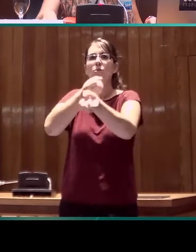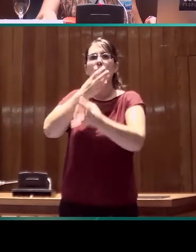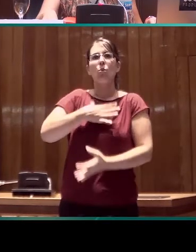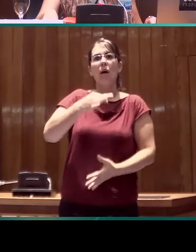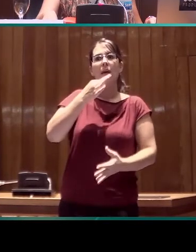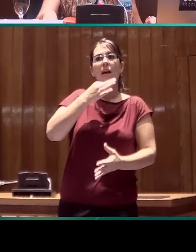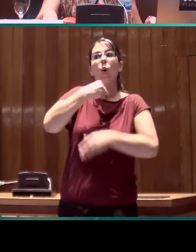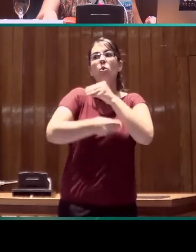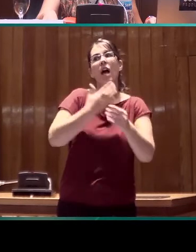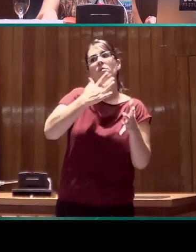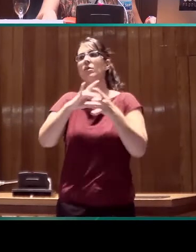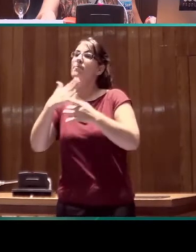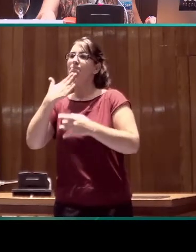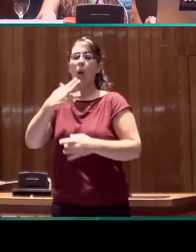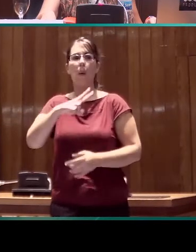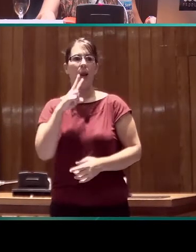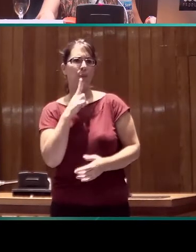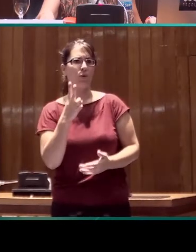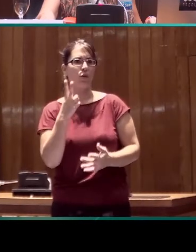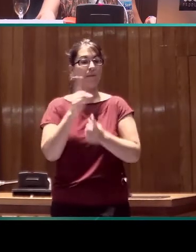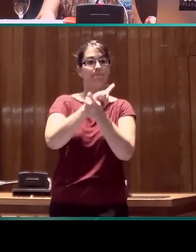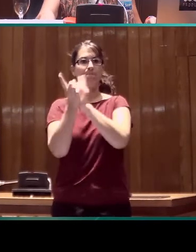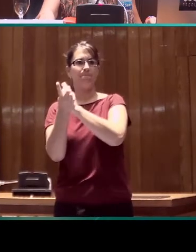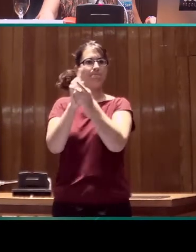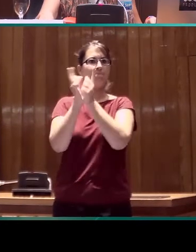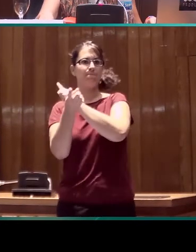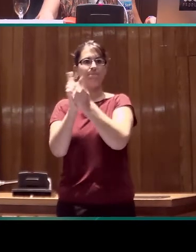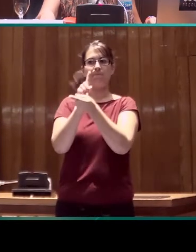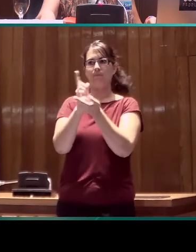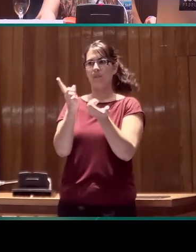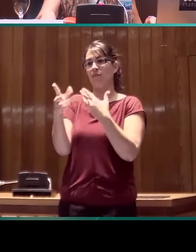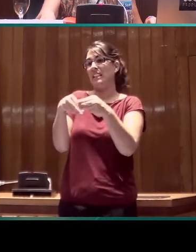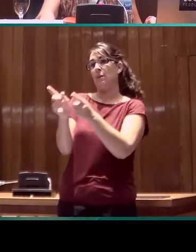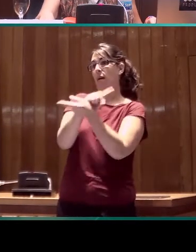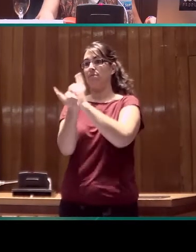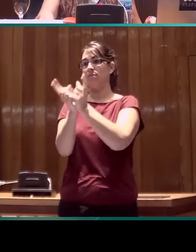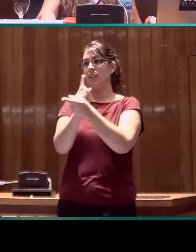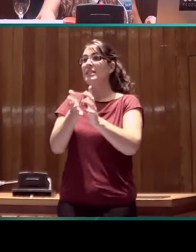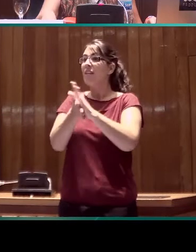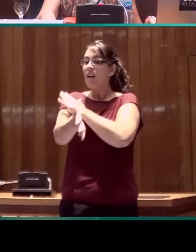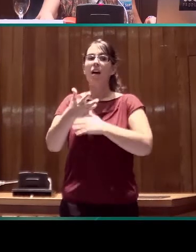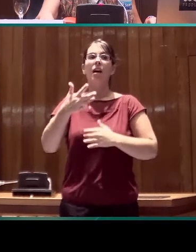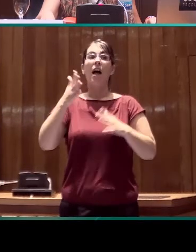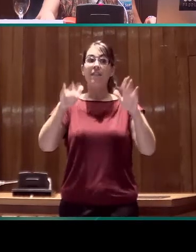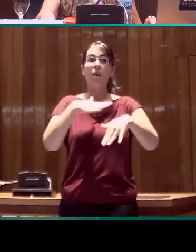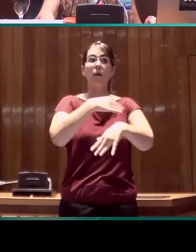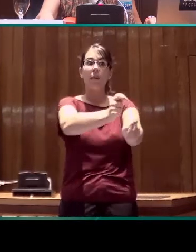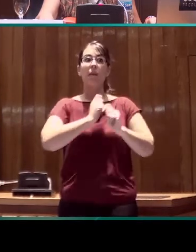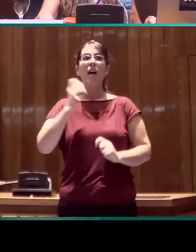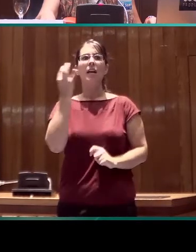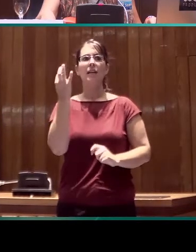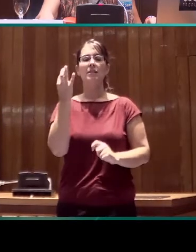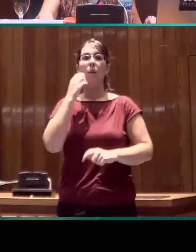Bien, eso quiere decir que elegir una forma específica del español puede inducirnos hacia una determinada